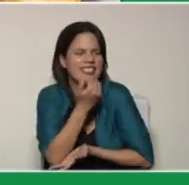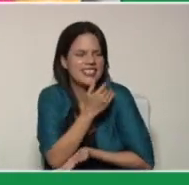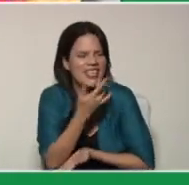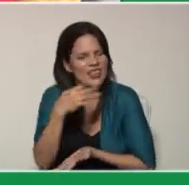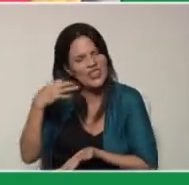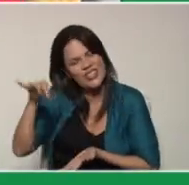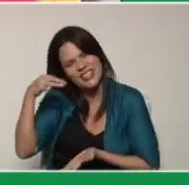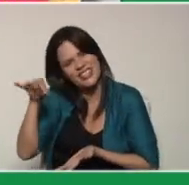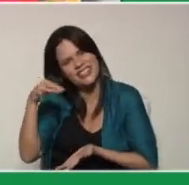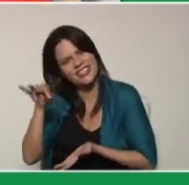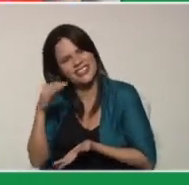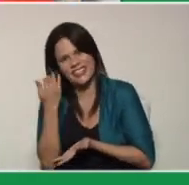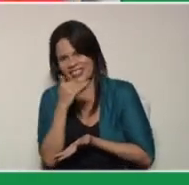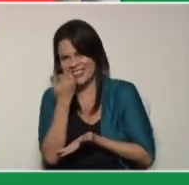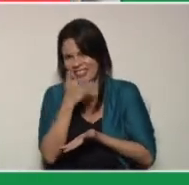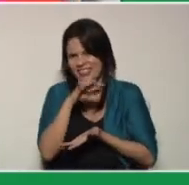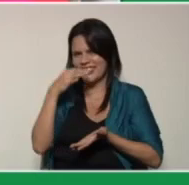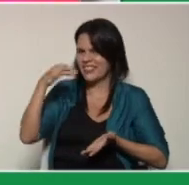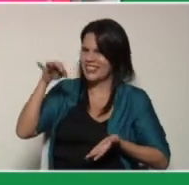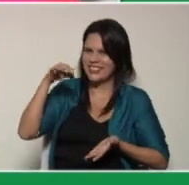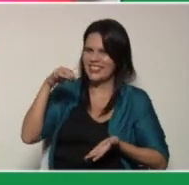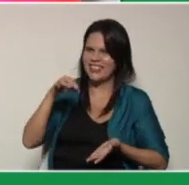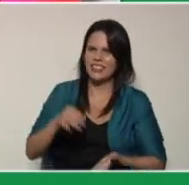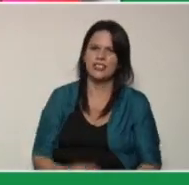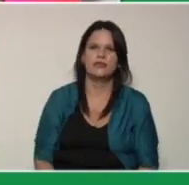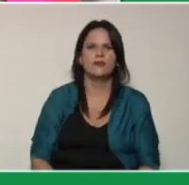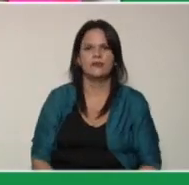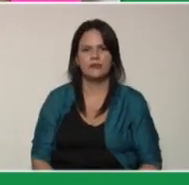-tilín! ¡Al tilín-tilín!